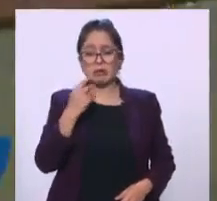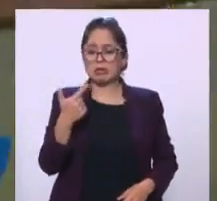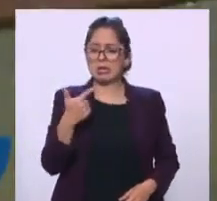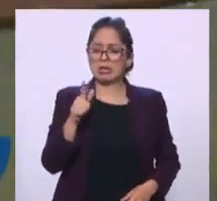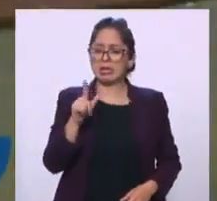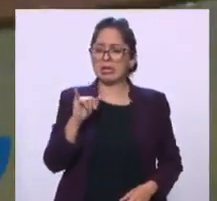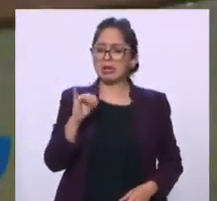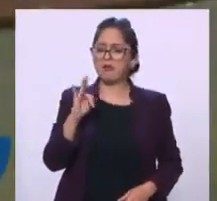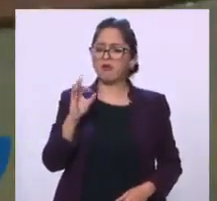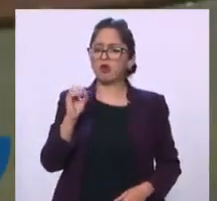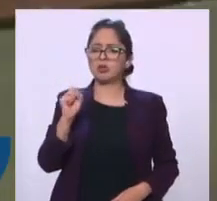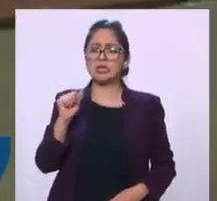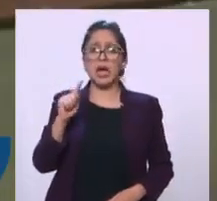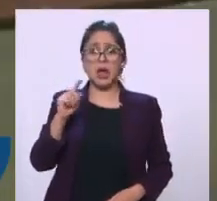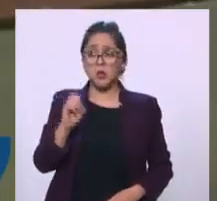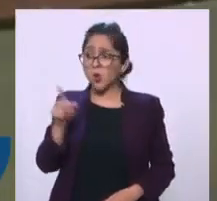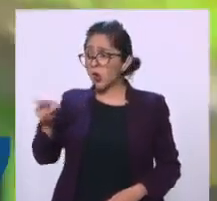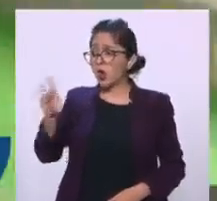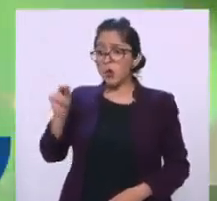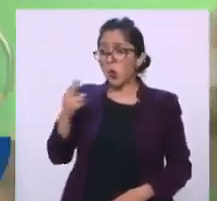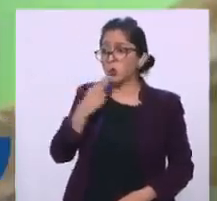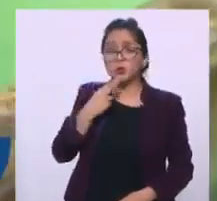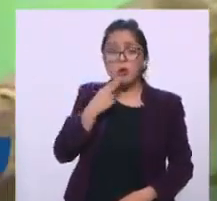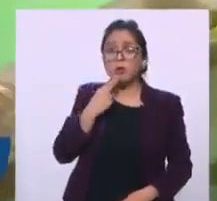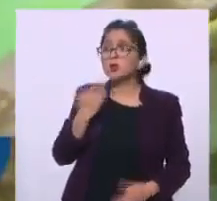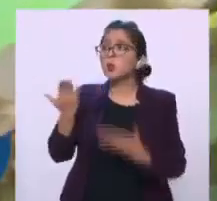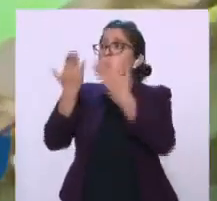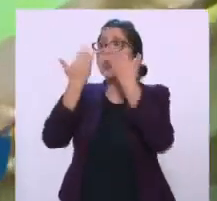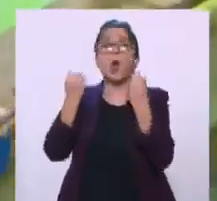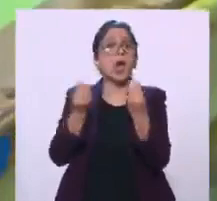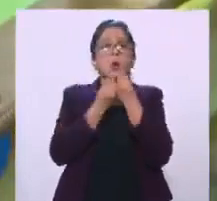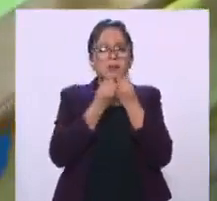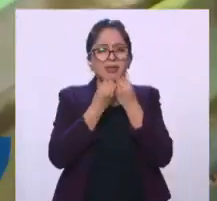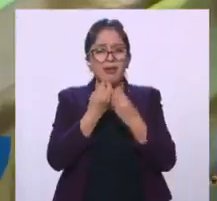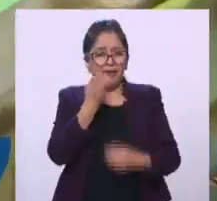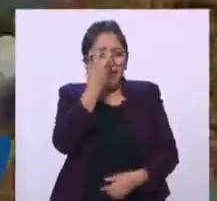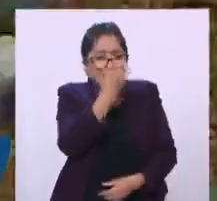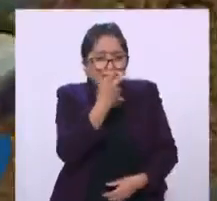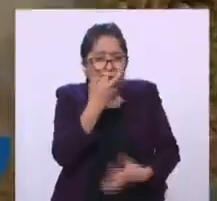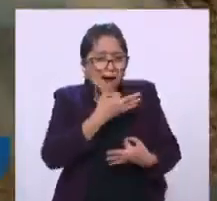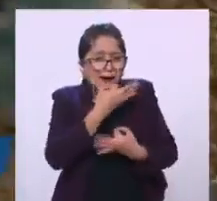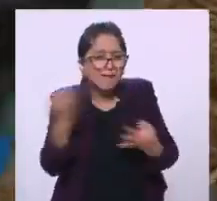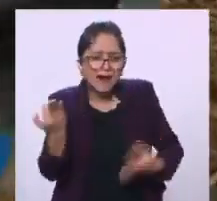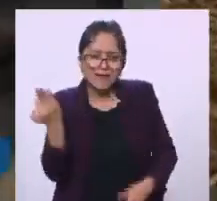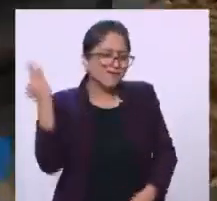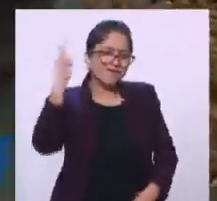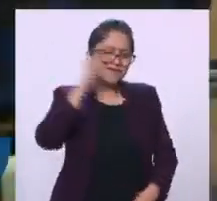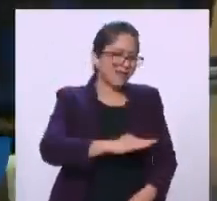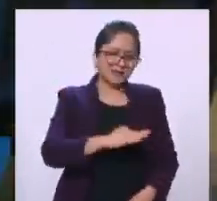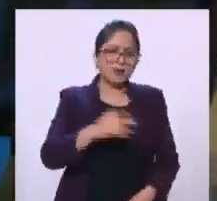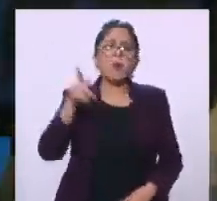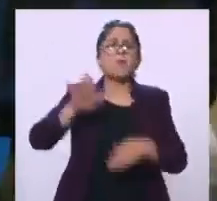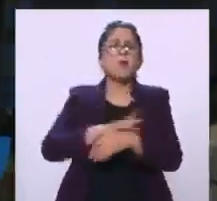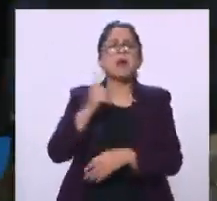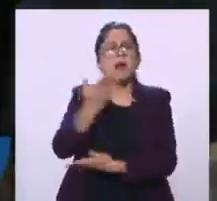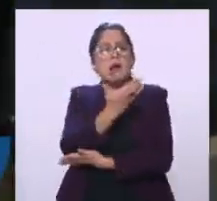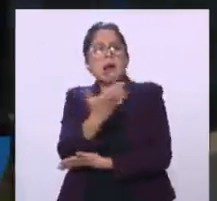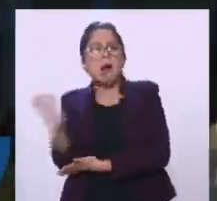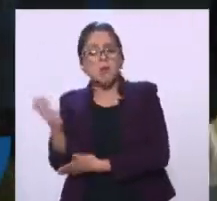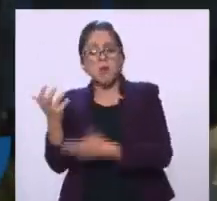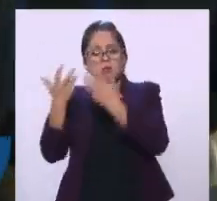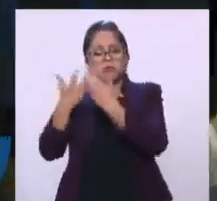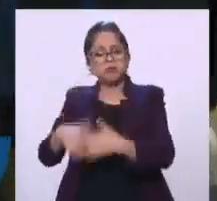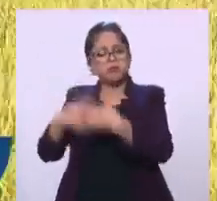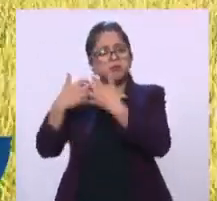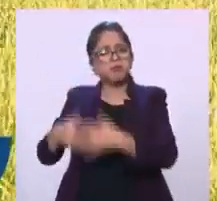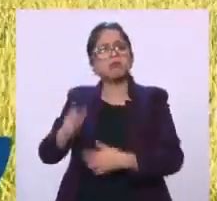no vamos a tener comida. Es mentira, es mentira, porque hay datos que la agricultura industrial produce un 30%